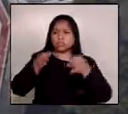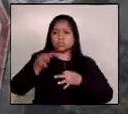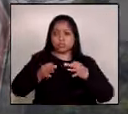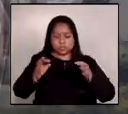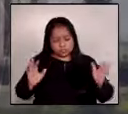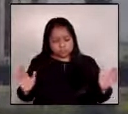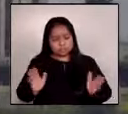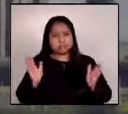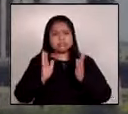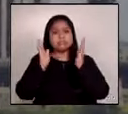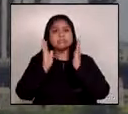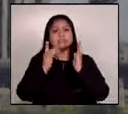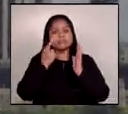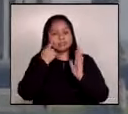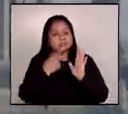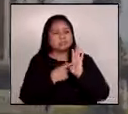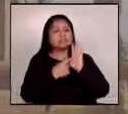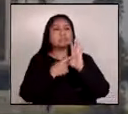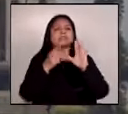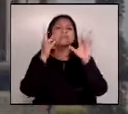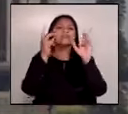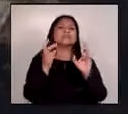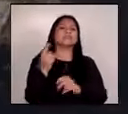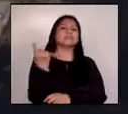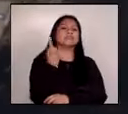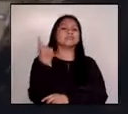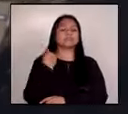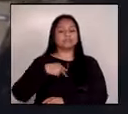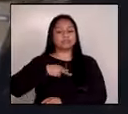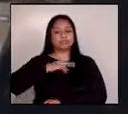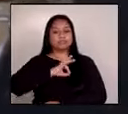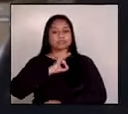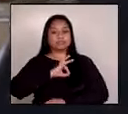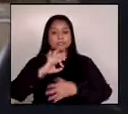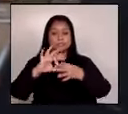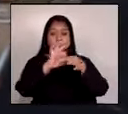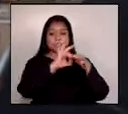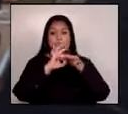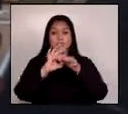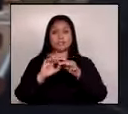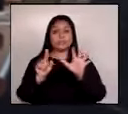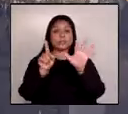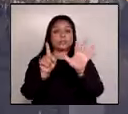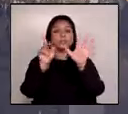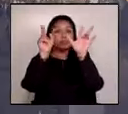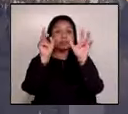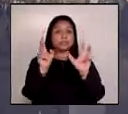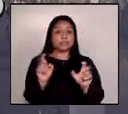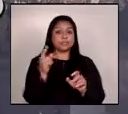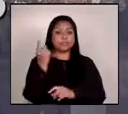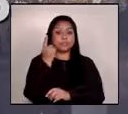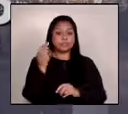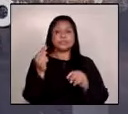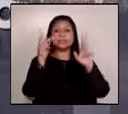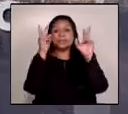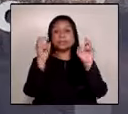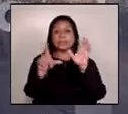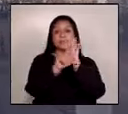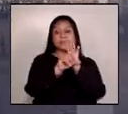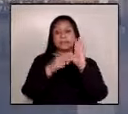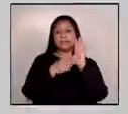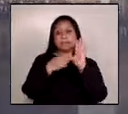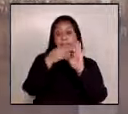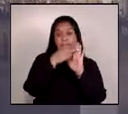prosperidad sean los pilares de nuestra sociedad organizada en seis áreas esenciales marco legal y normativo